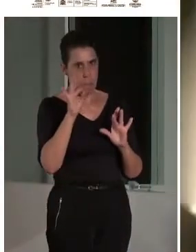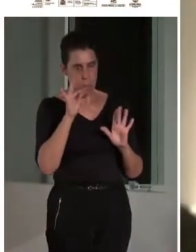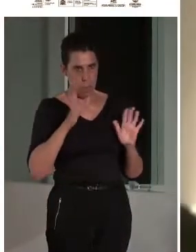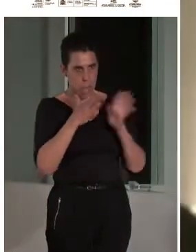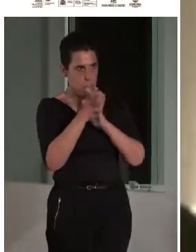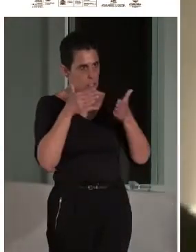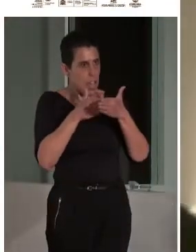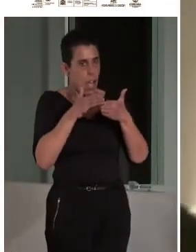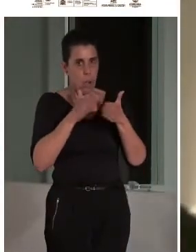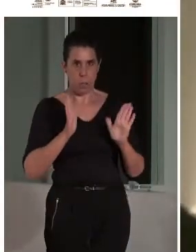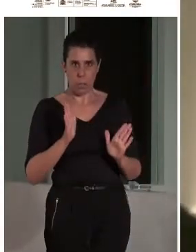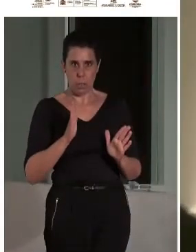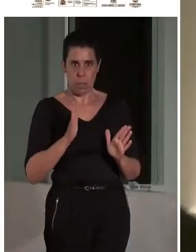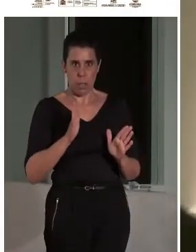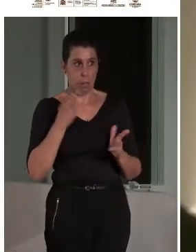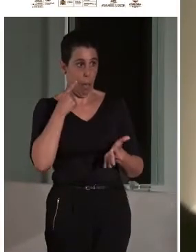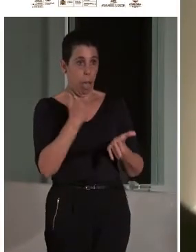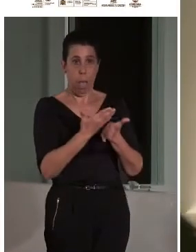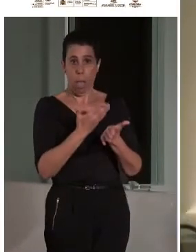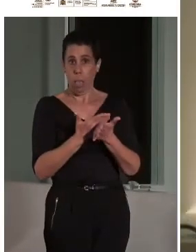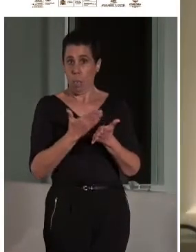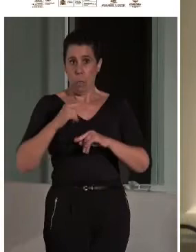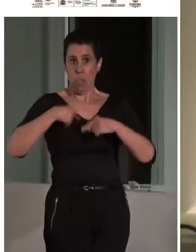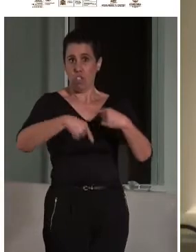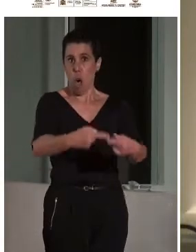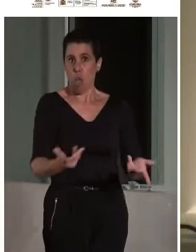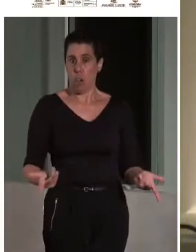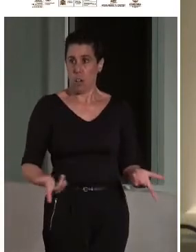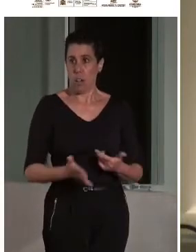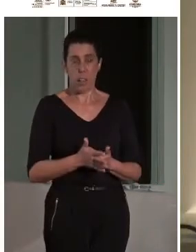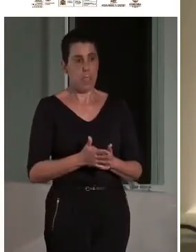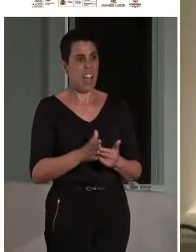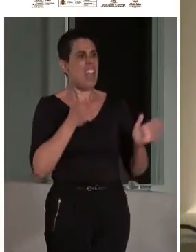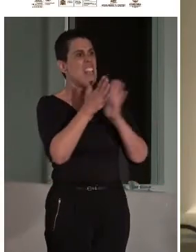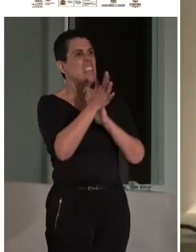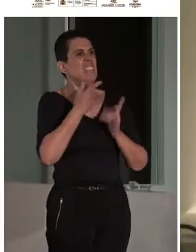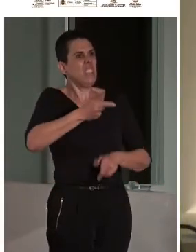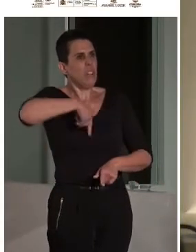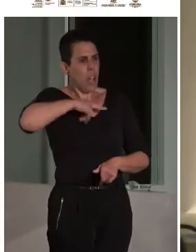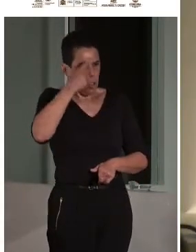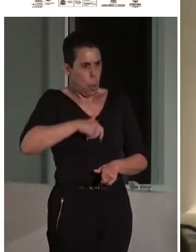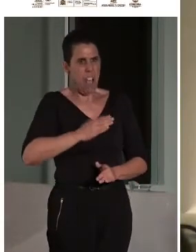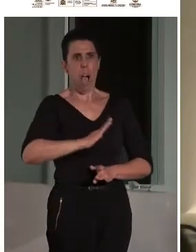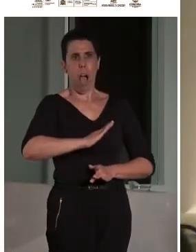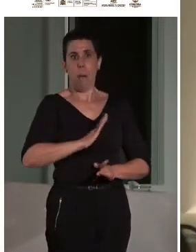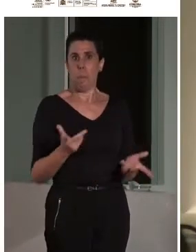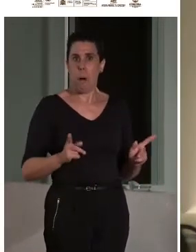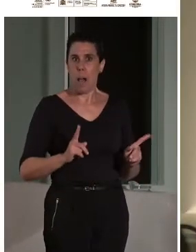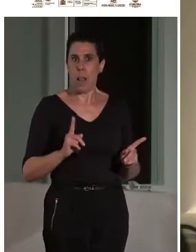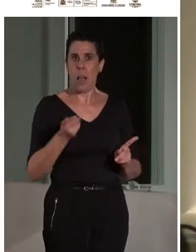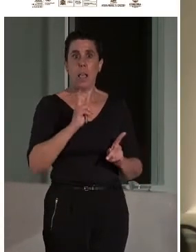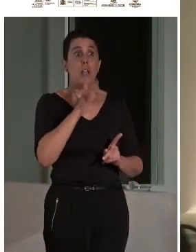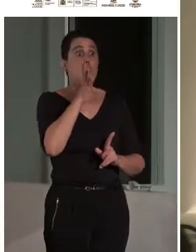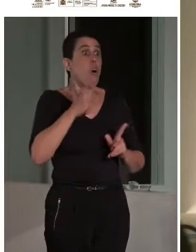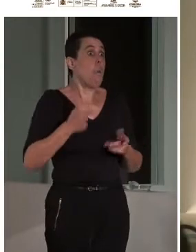Y lo estamos viendo continuamente. O sea, que yo creo que necesitamos, no es porque seamos malas personas, es porque no nos han